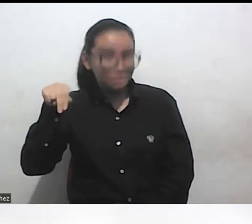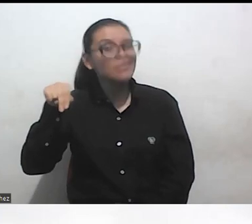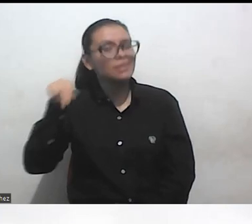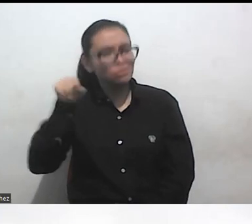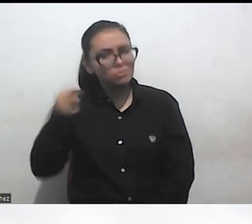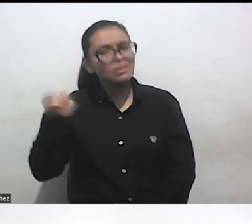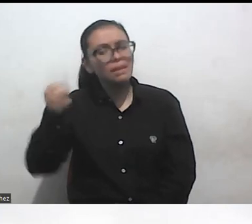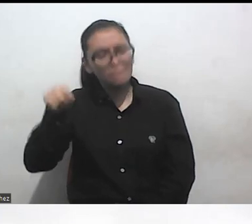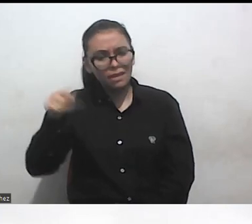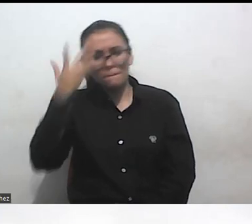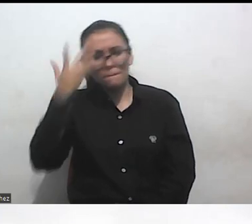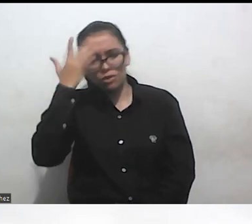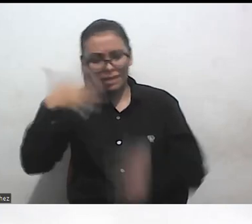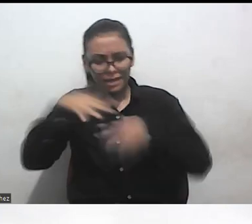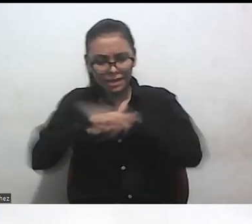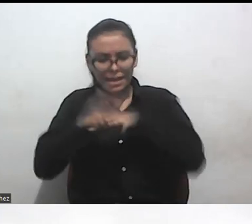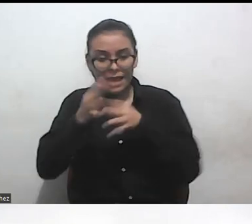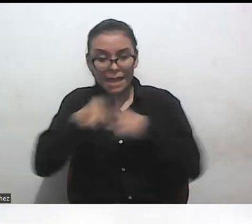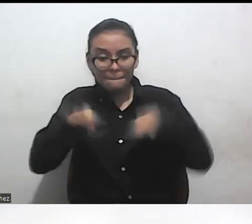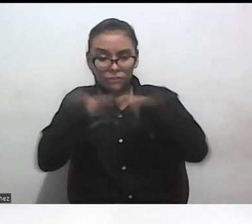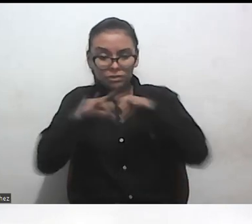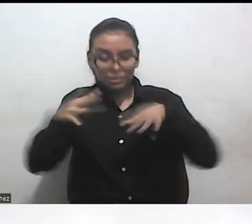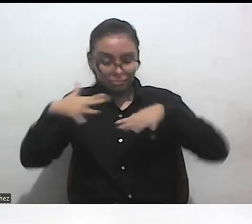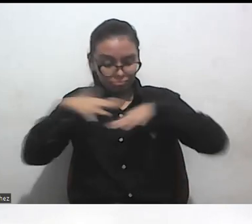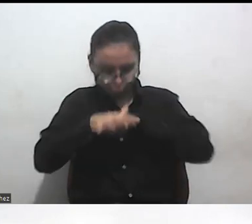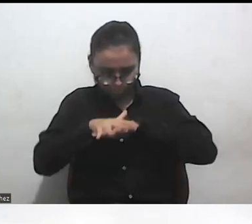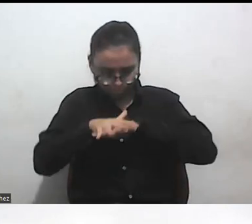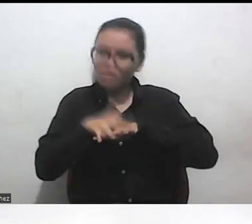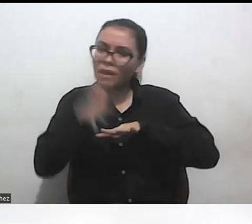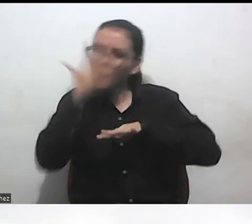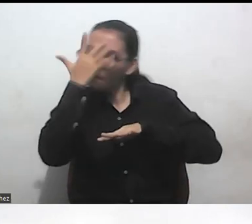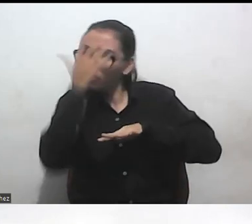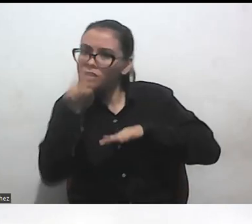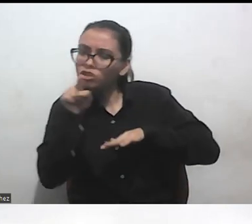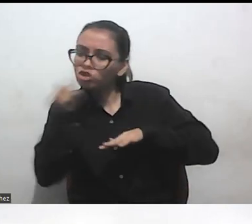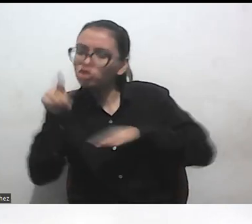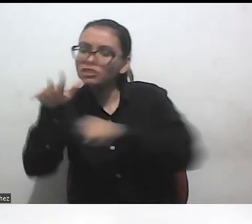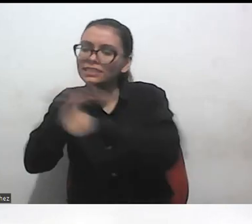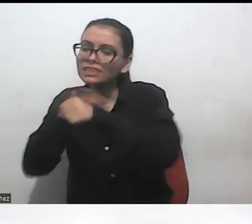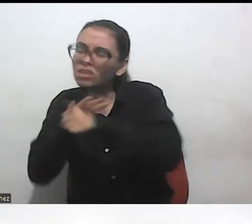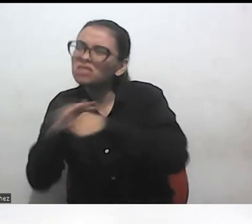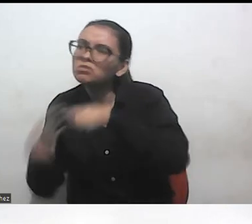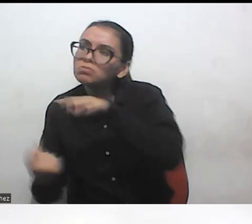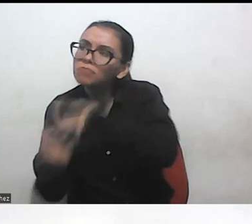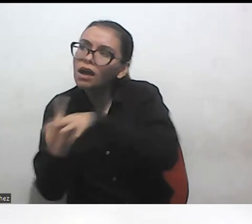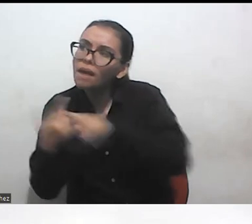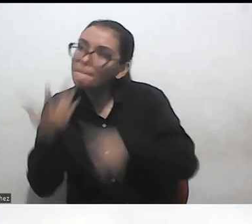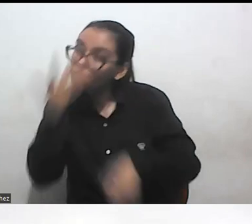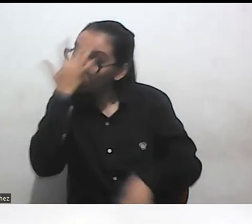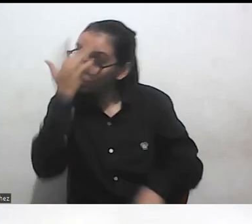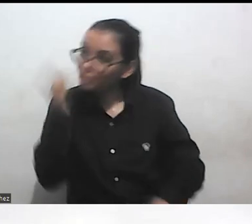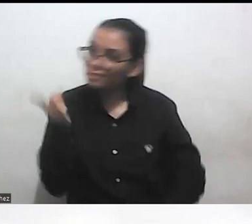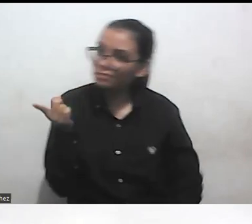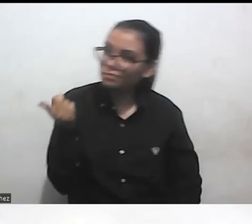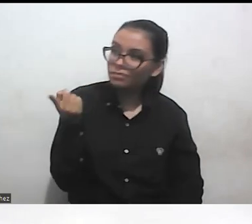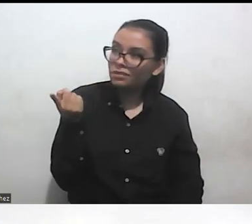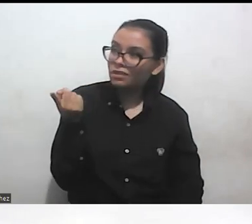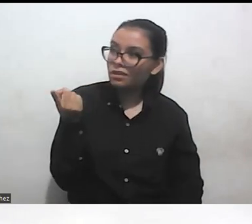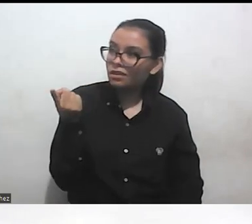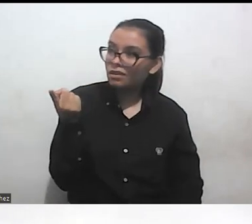Por qué nos sirve preguntarnos por cuáles son las situaciones que se generan cuando convergen